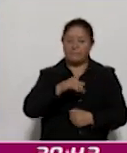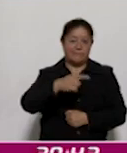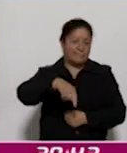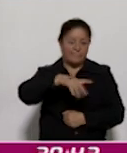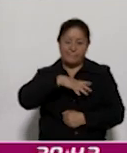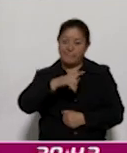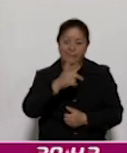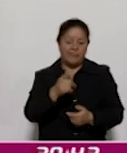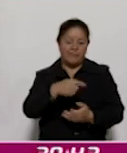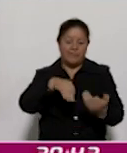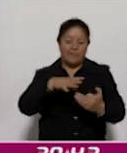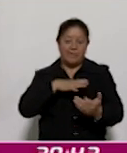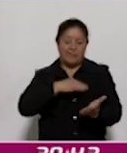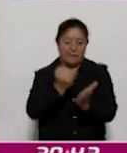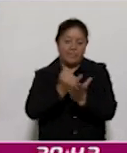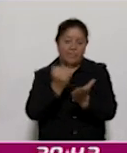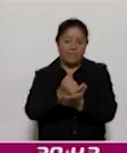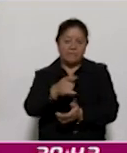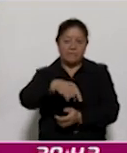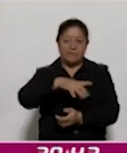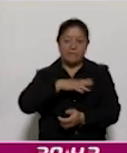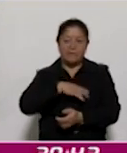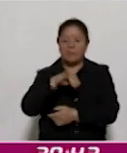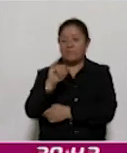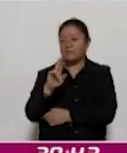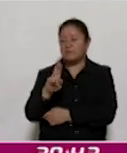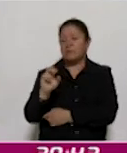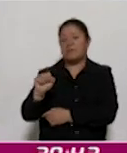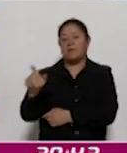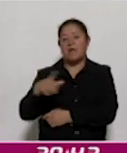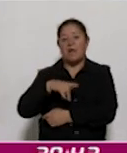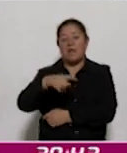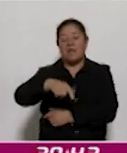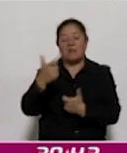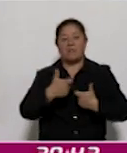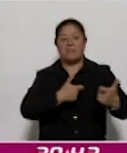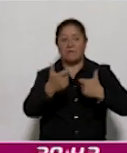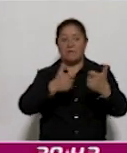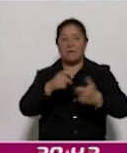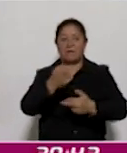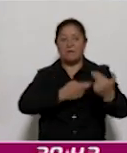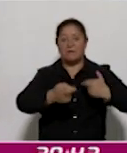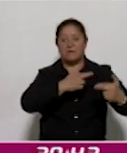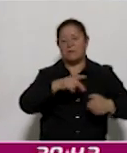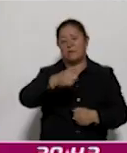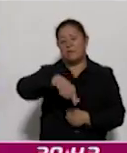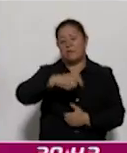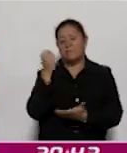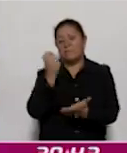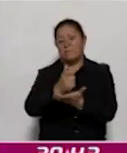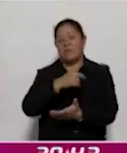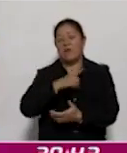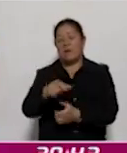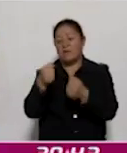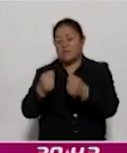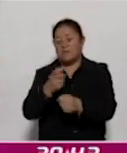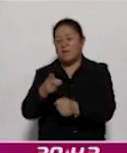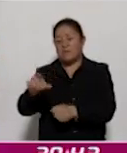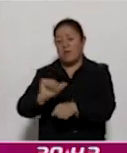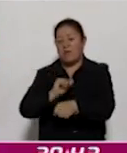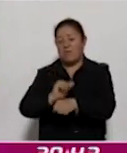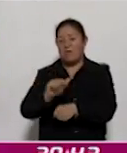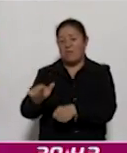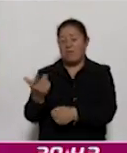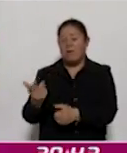correspondientes al impuesto sobre la renta, rendimientos financieros y la devolución de un recurso por el pago de una aseguradora de un vehículo